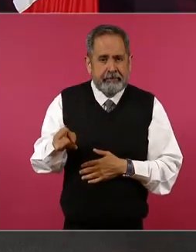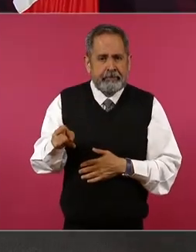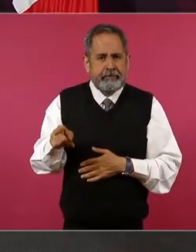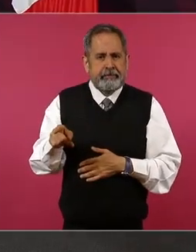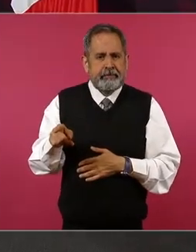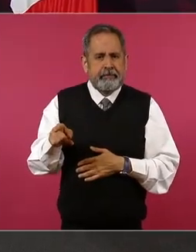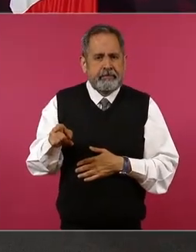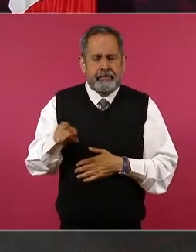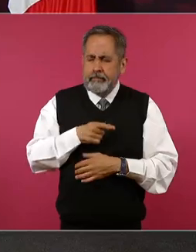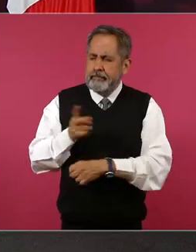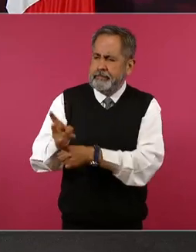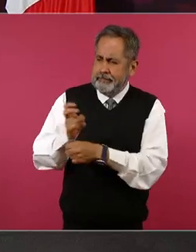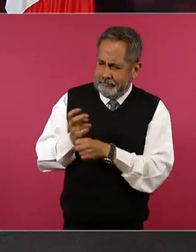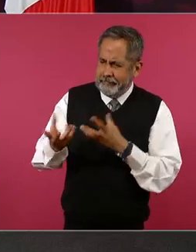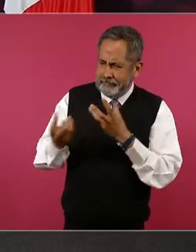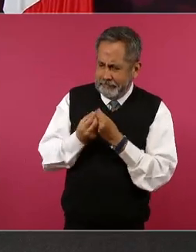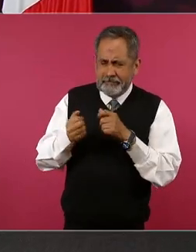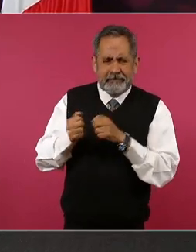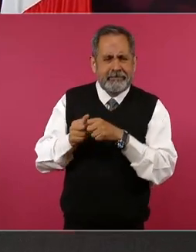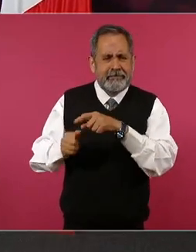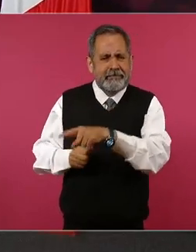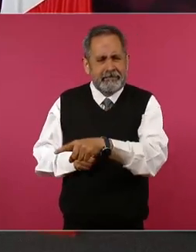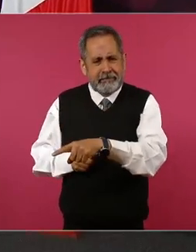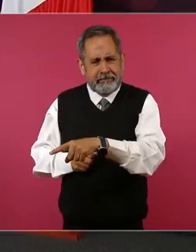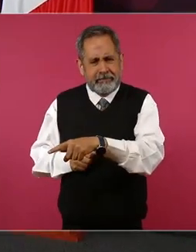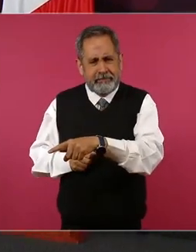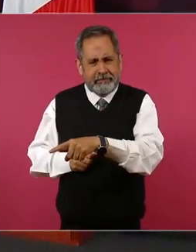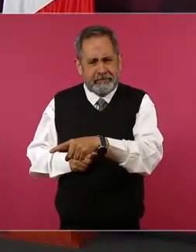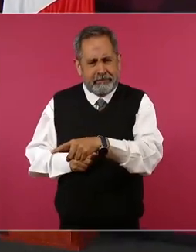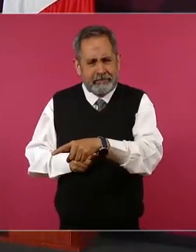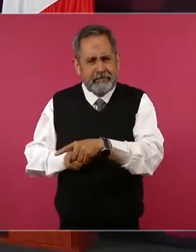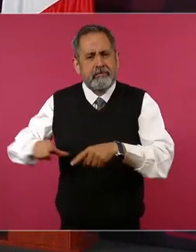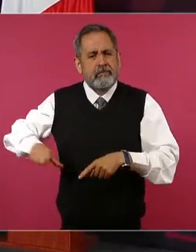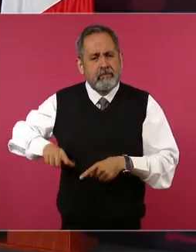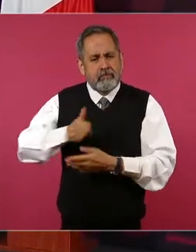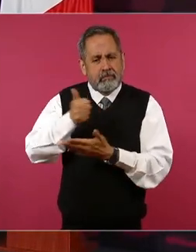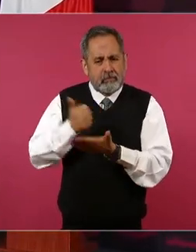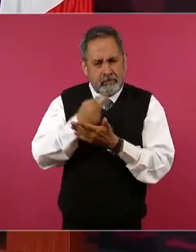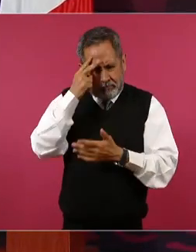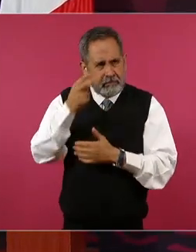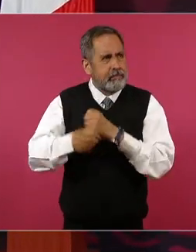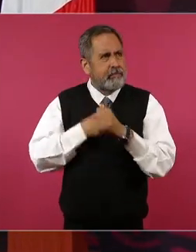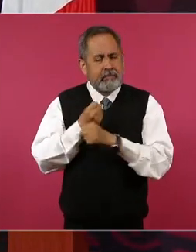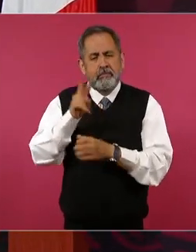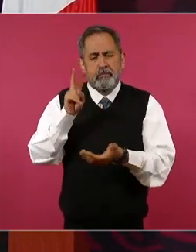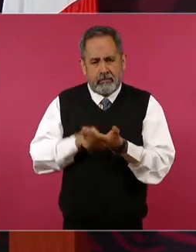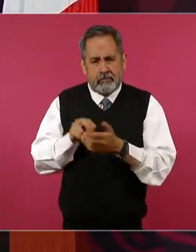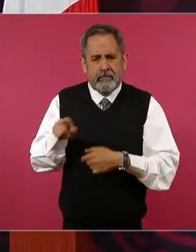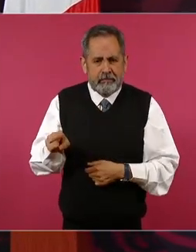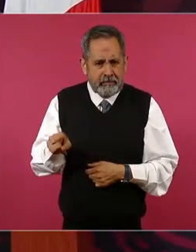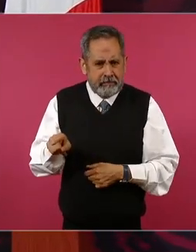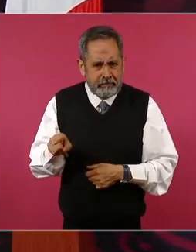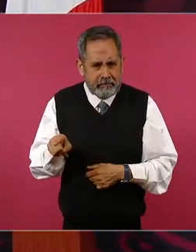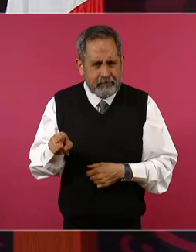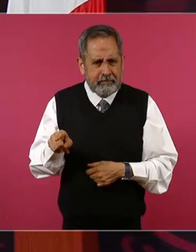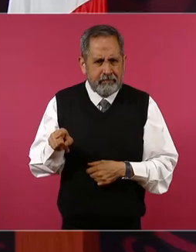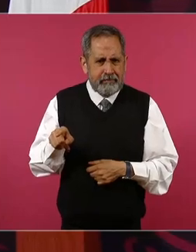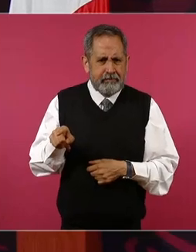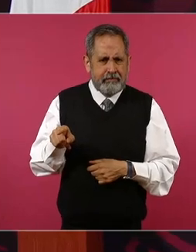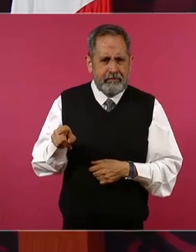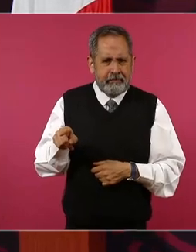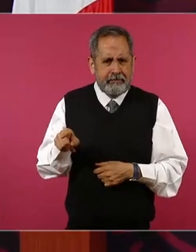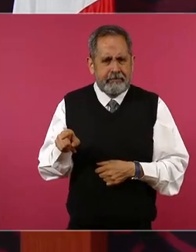te invité a participar en en el gobierno de la ciudad en el gobierno de la ciudad en el 2000 en el 2000 sí